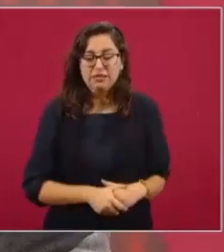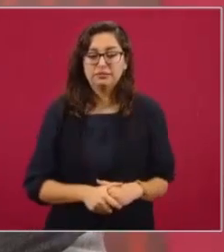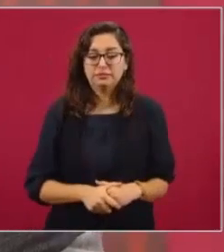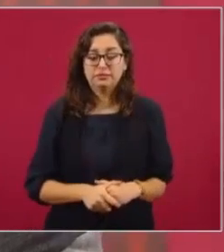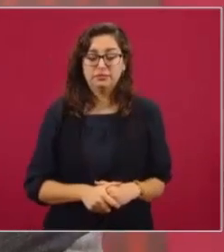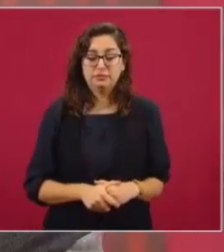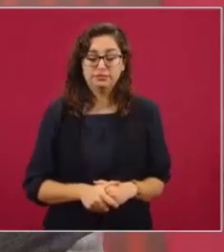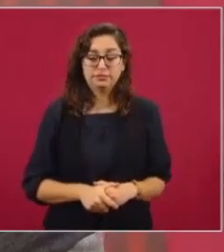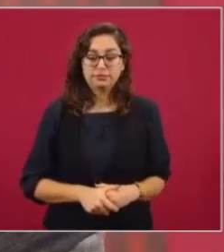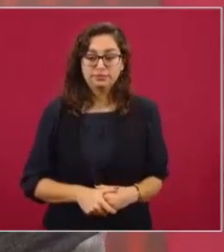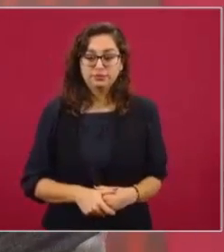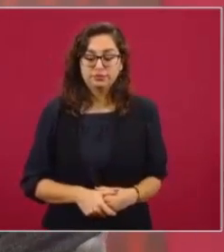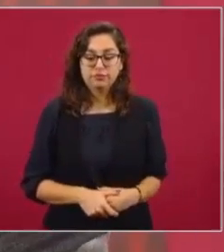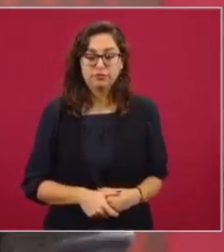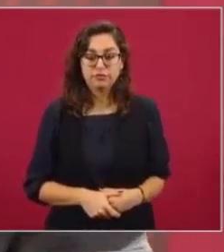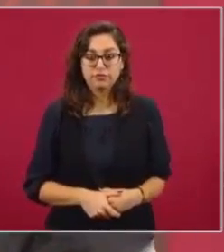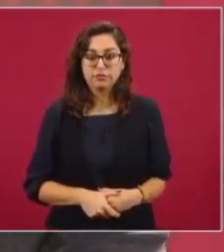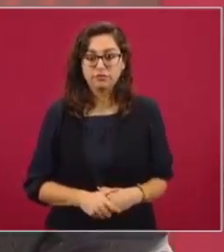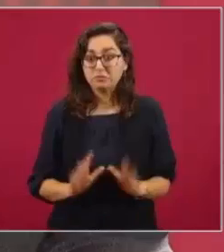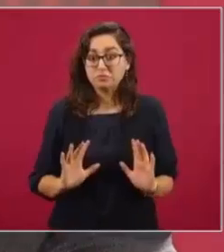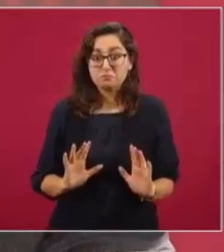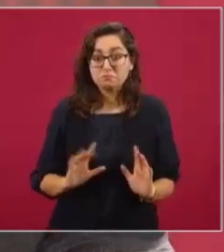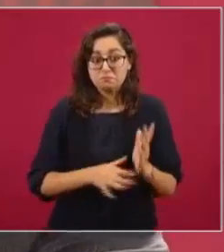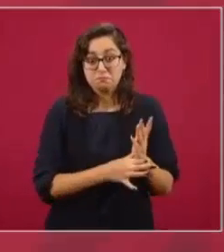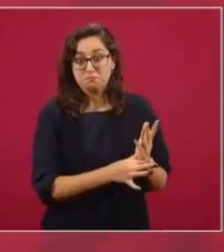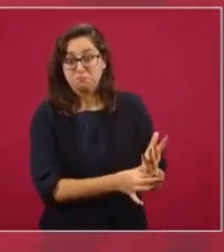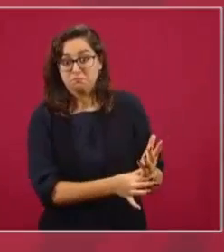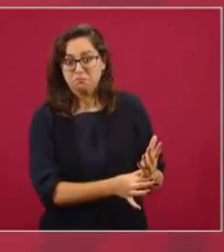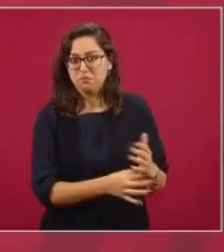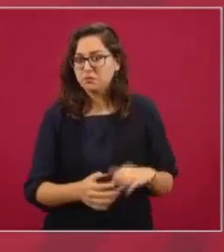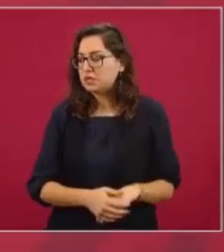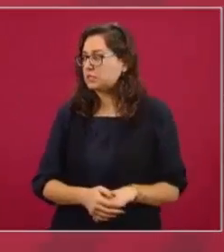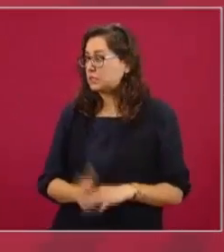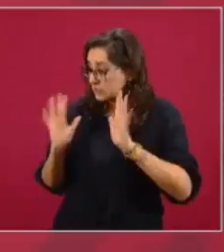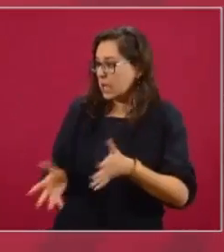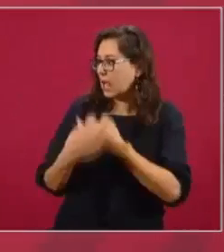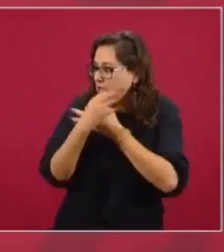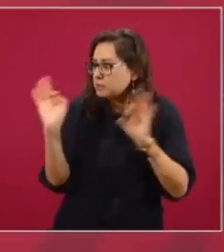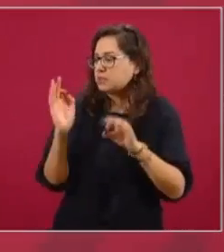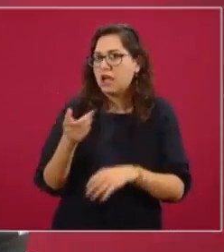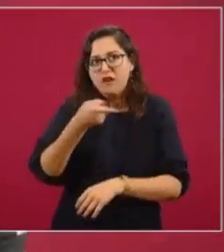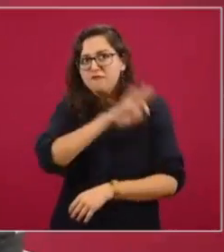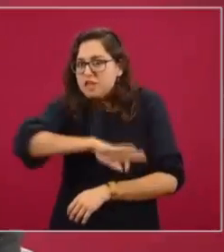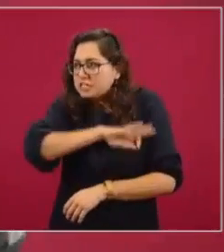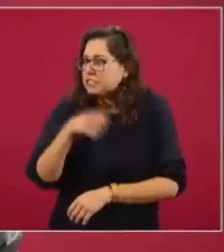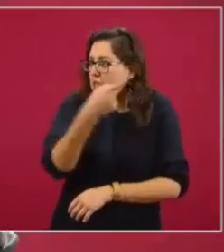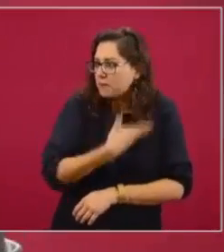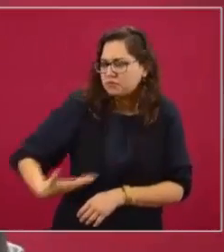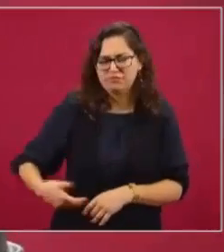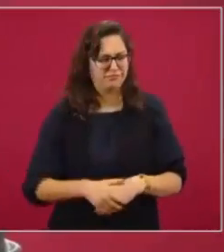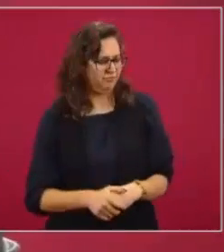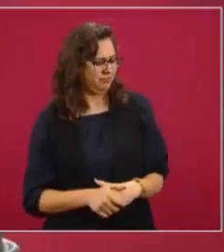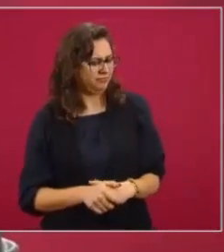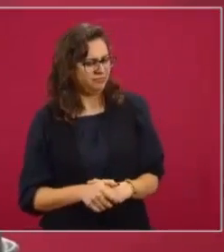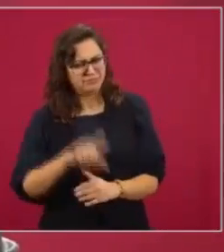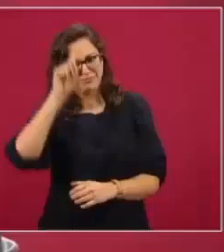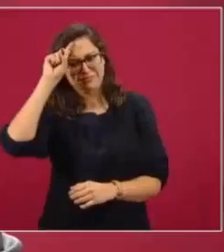planteando por qué no nos pronunciábamos o por qué no felicitábamos, pero ¿cómo